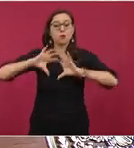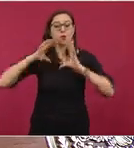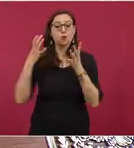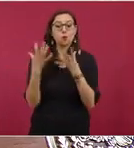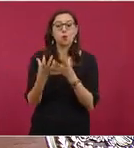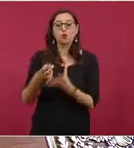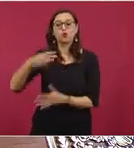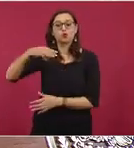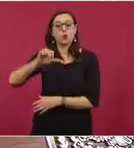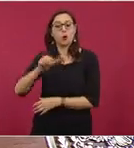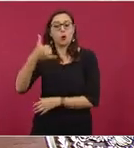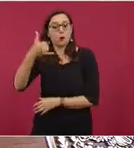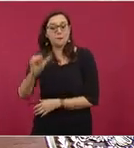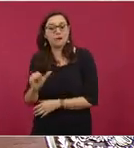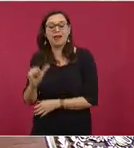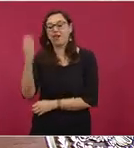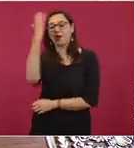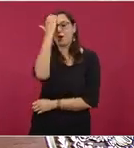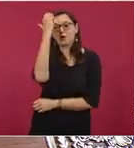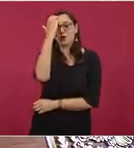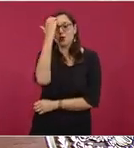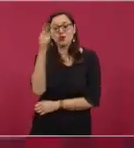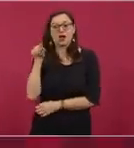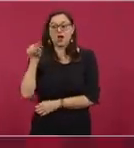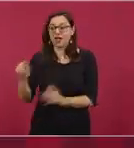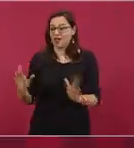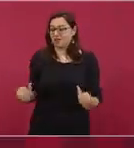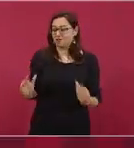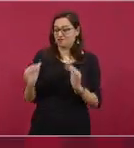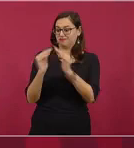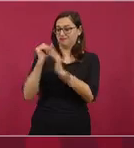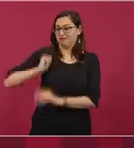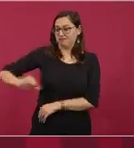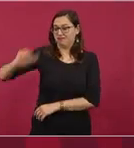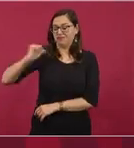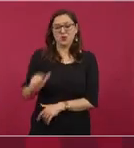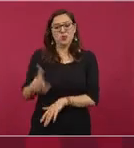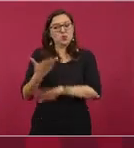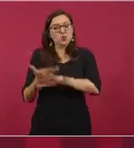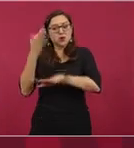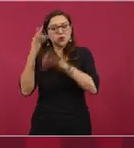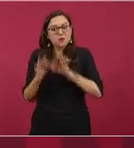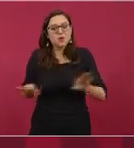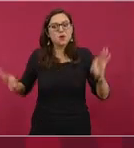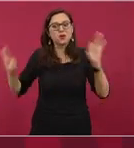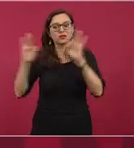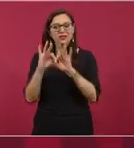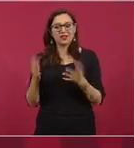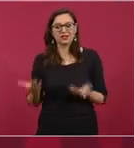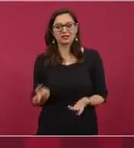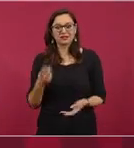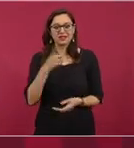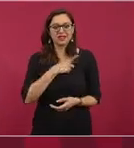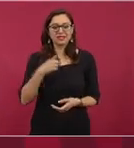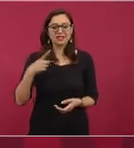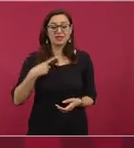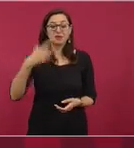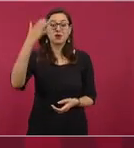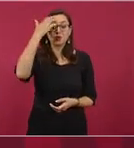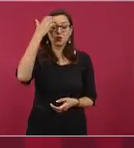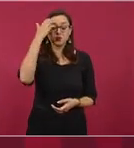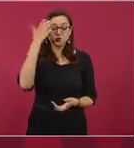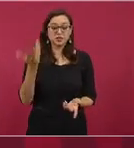las zonas arqueológicas más importantes del planeta, que por cierto las estamos